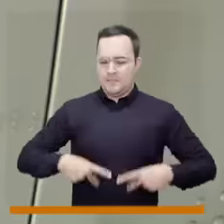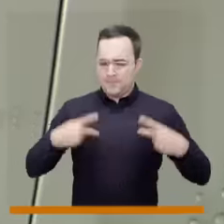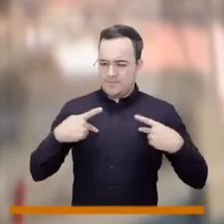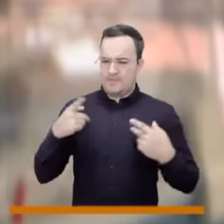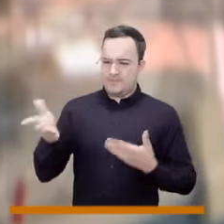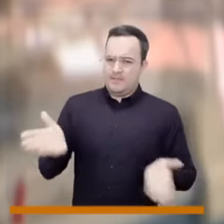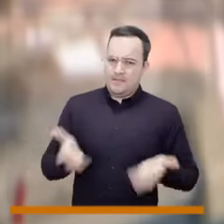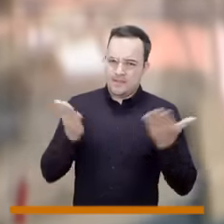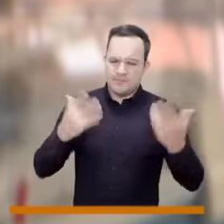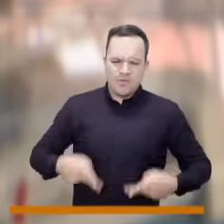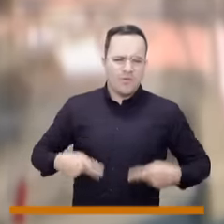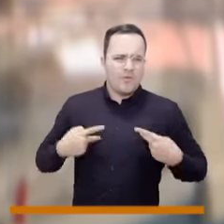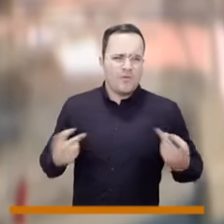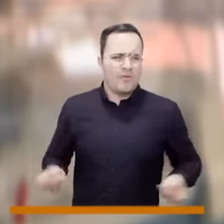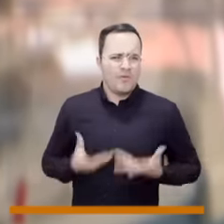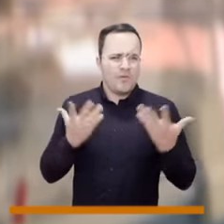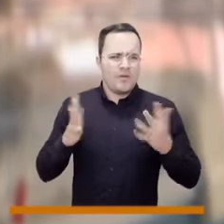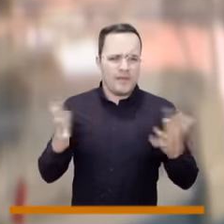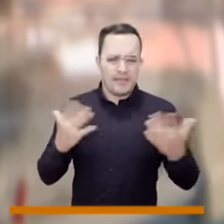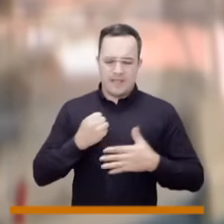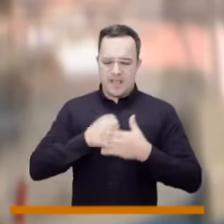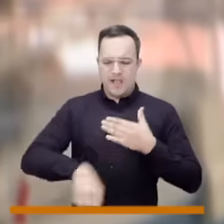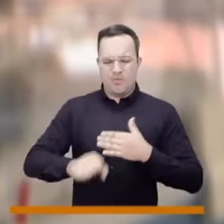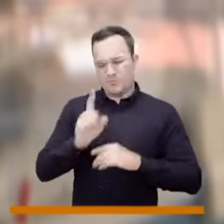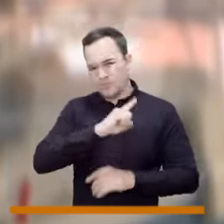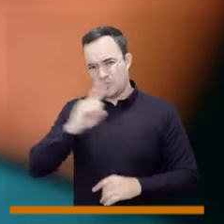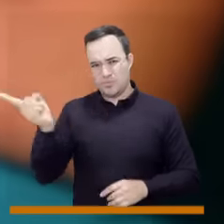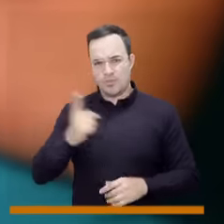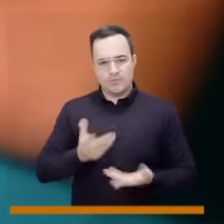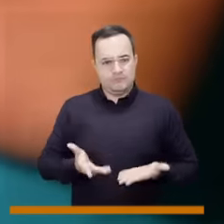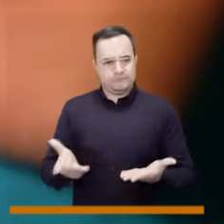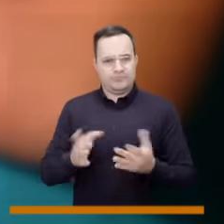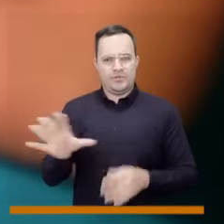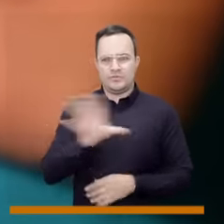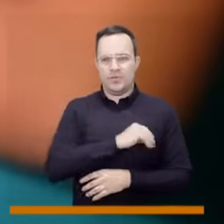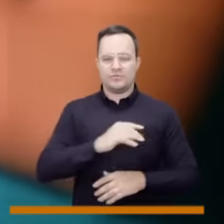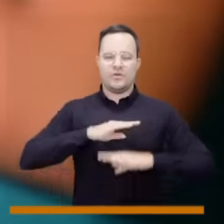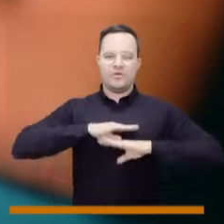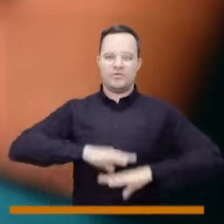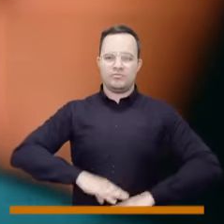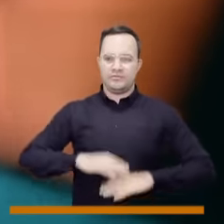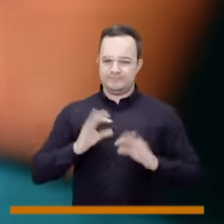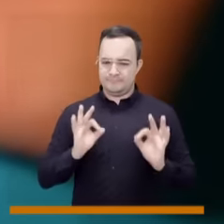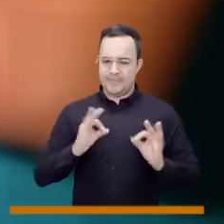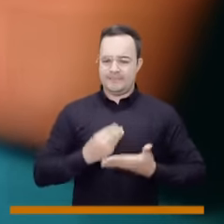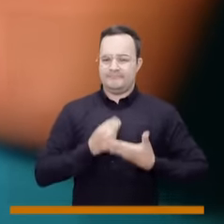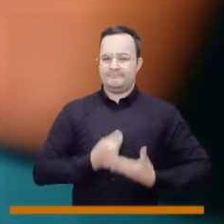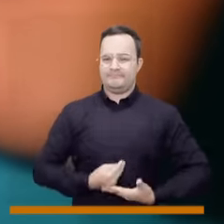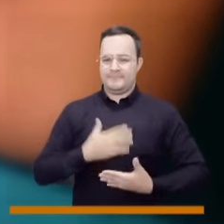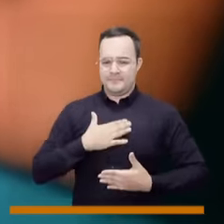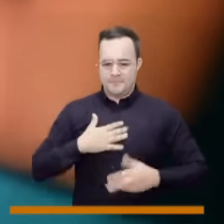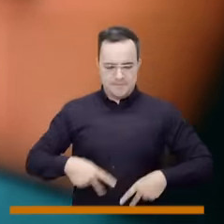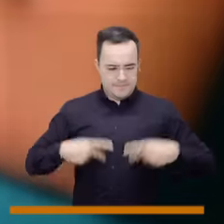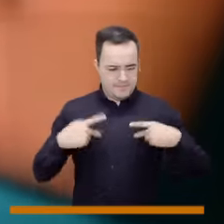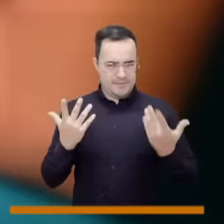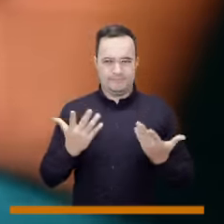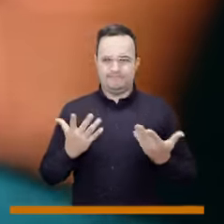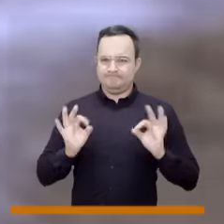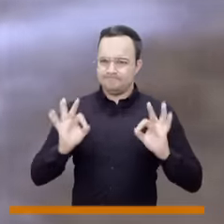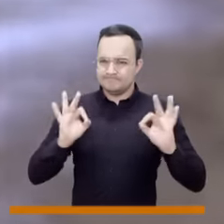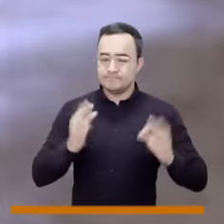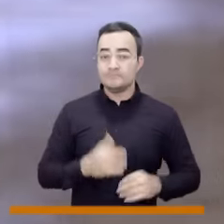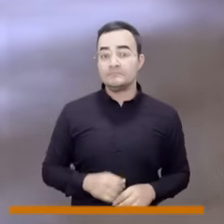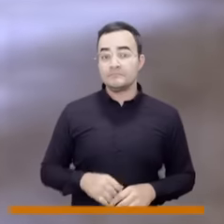que no se generen esas causas frente al aborto, que se pueda garantizar la vida de las personas y fortalecer ese núcleo